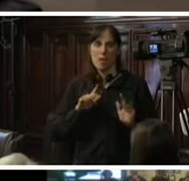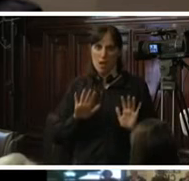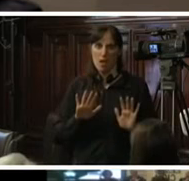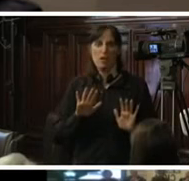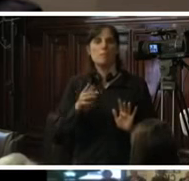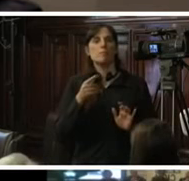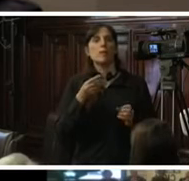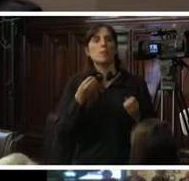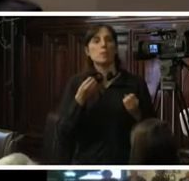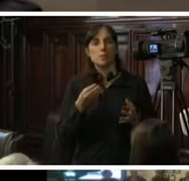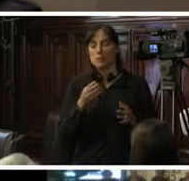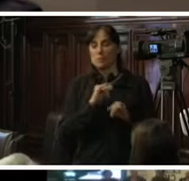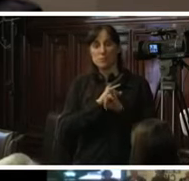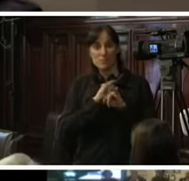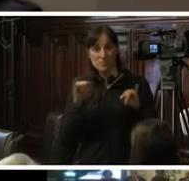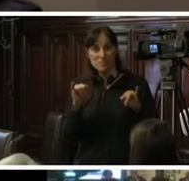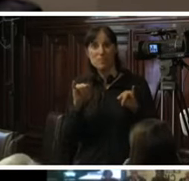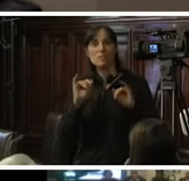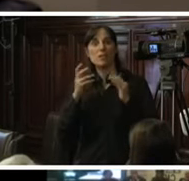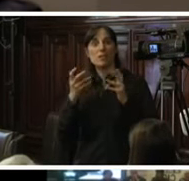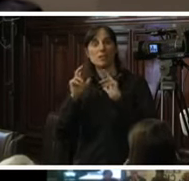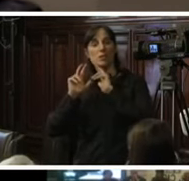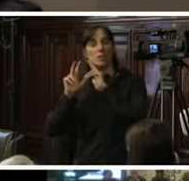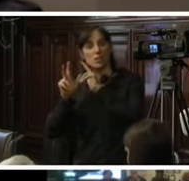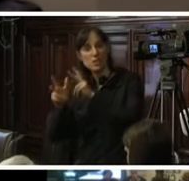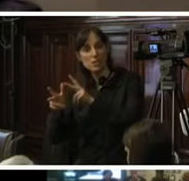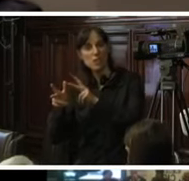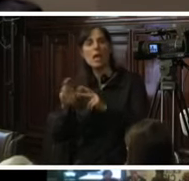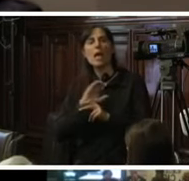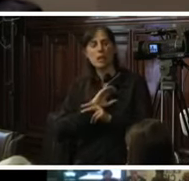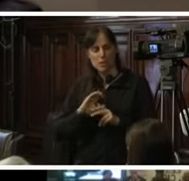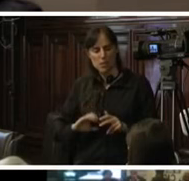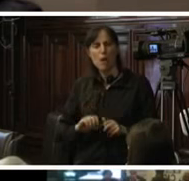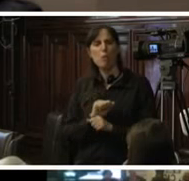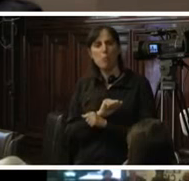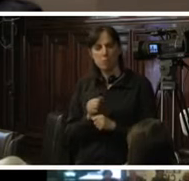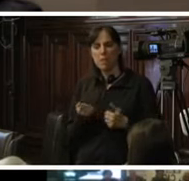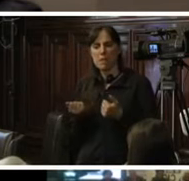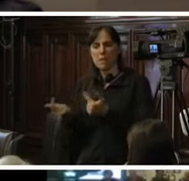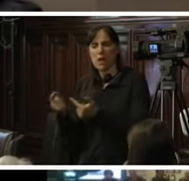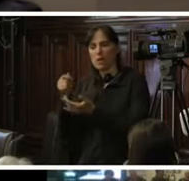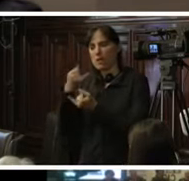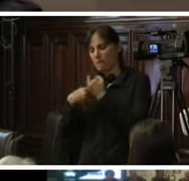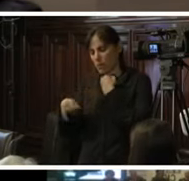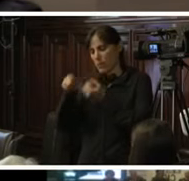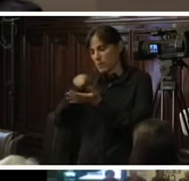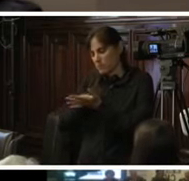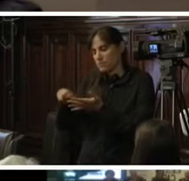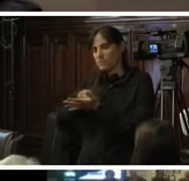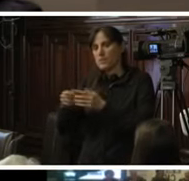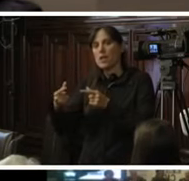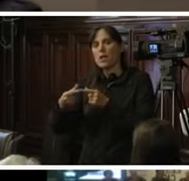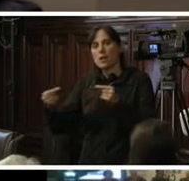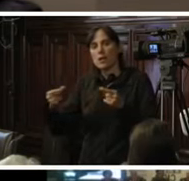señores miembros de la Comisión el Estado peruano brindará la información documental de esta denuncia